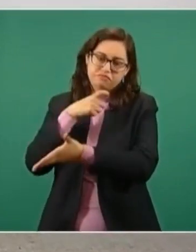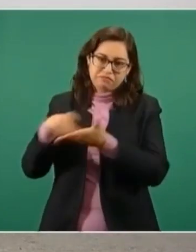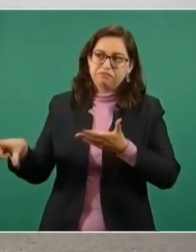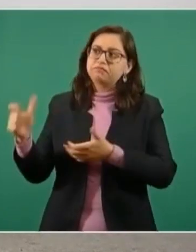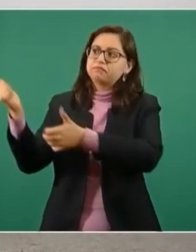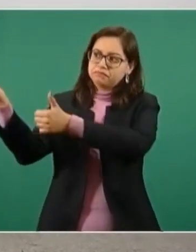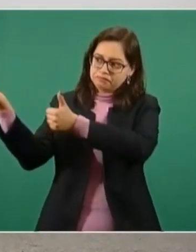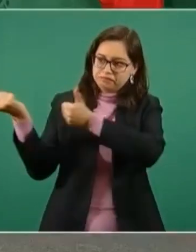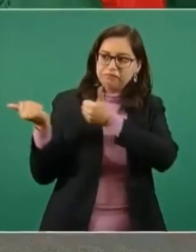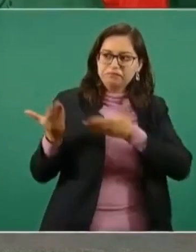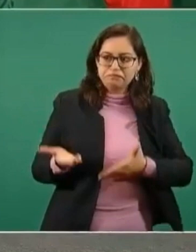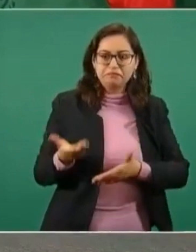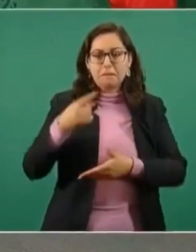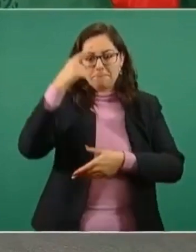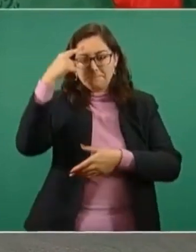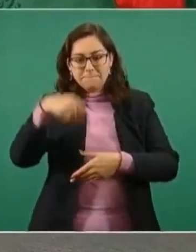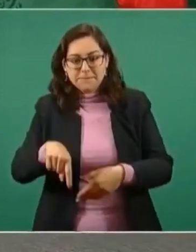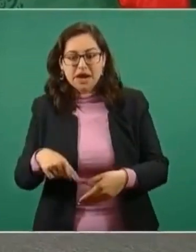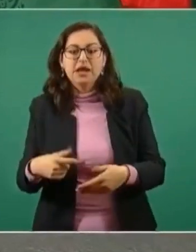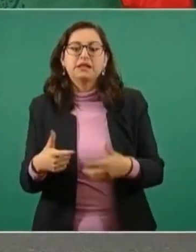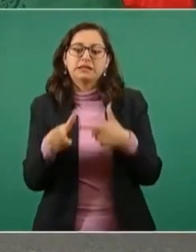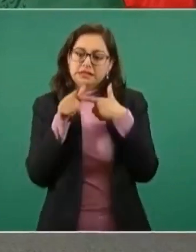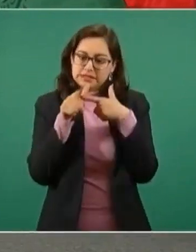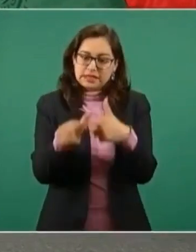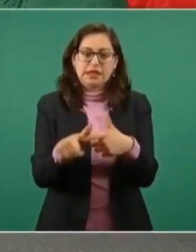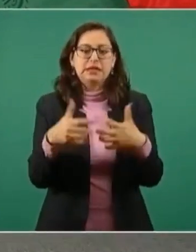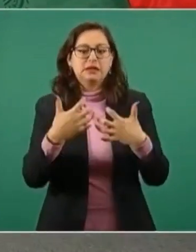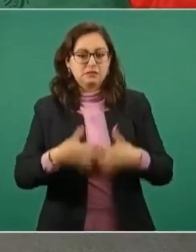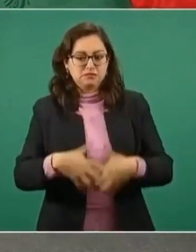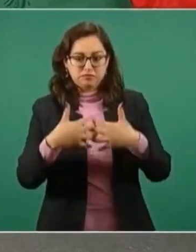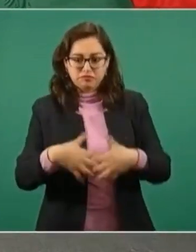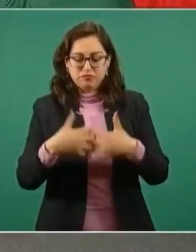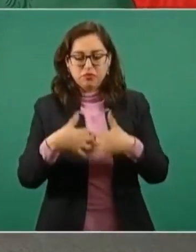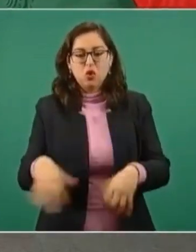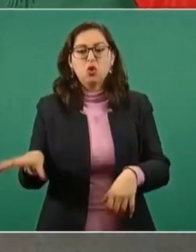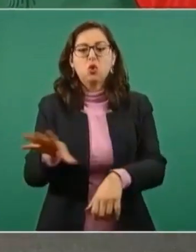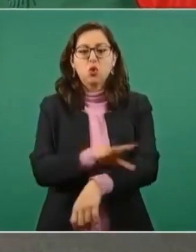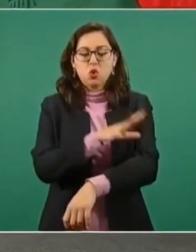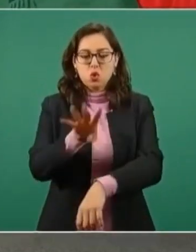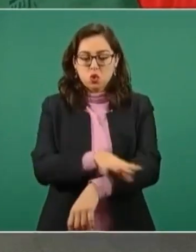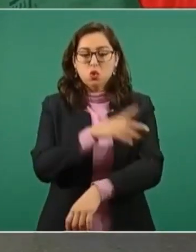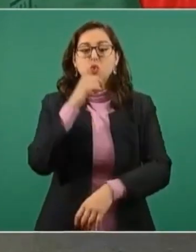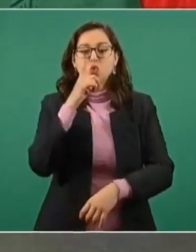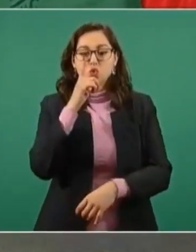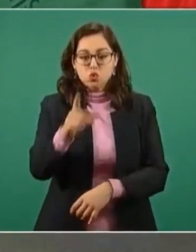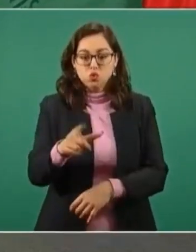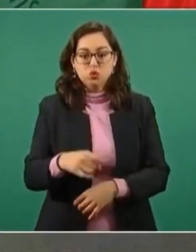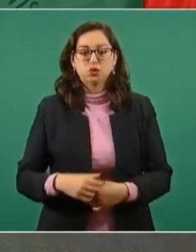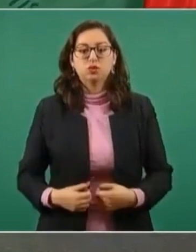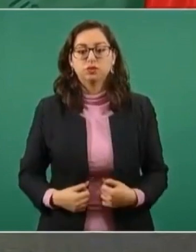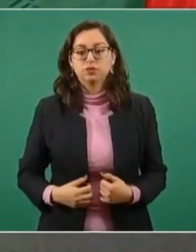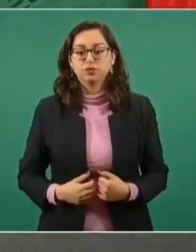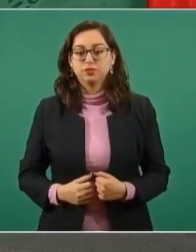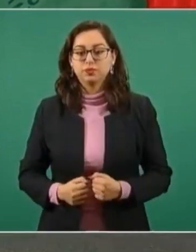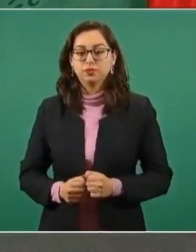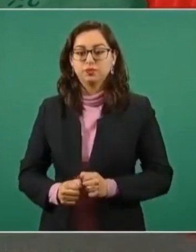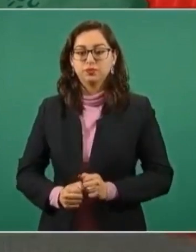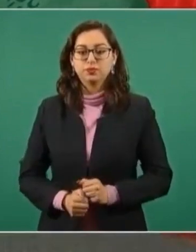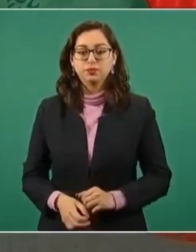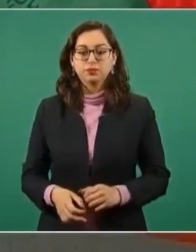para ir resolviendo el problema. Se debe